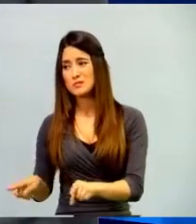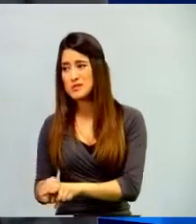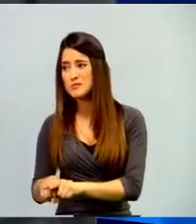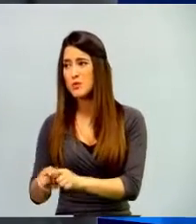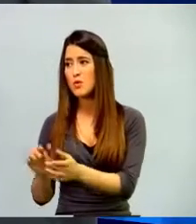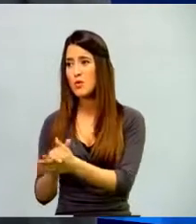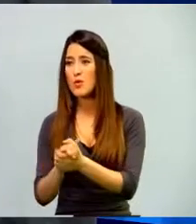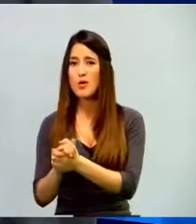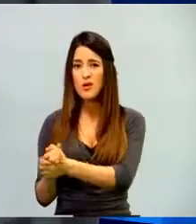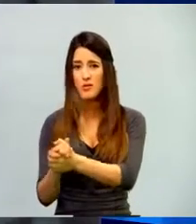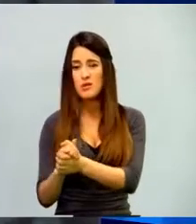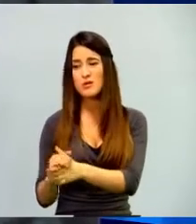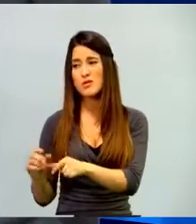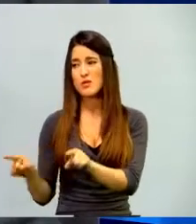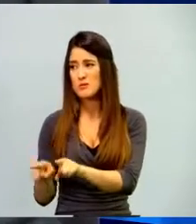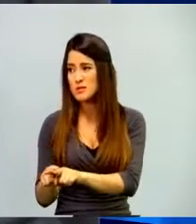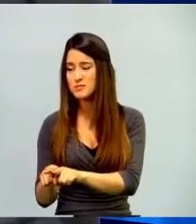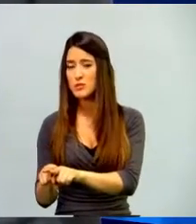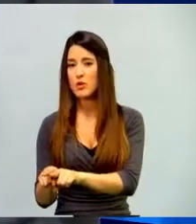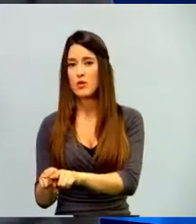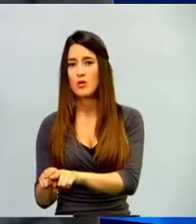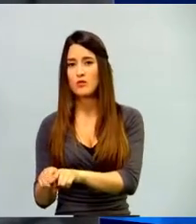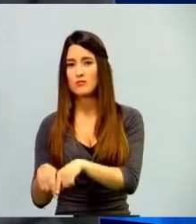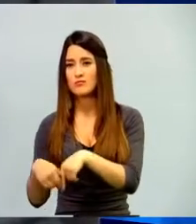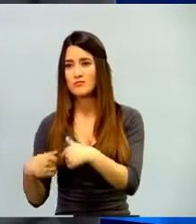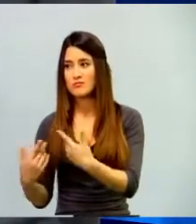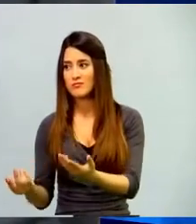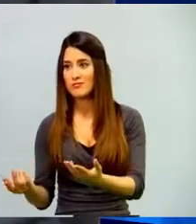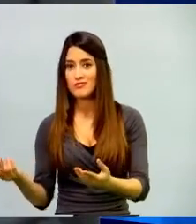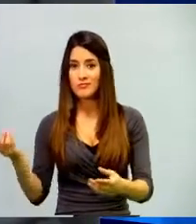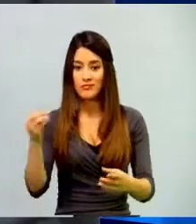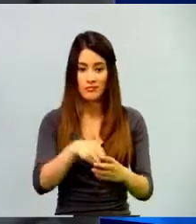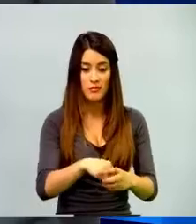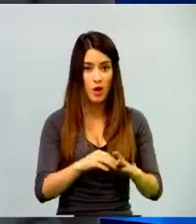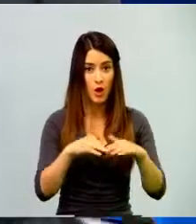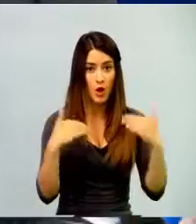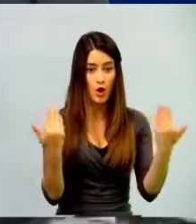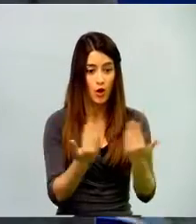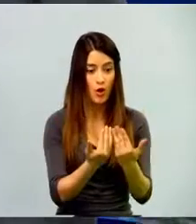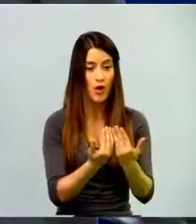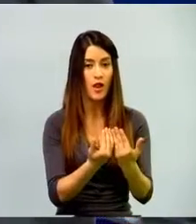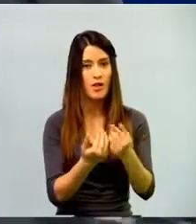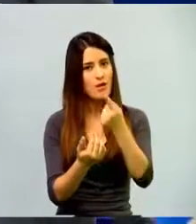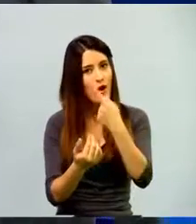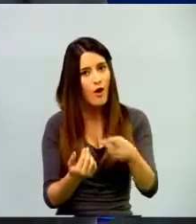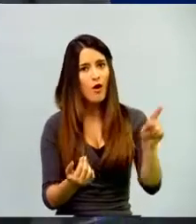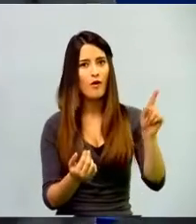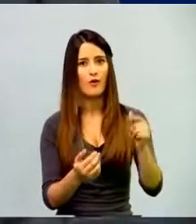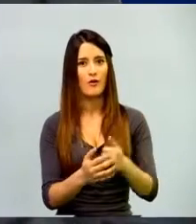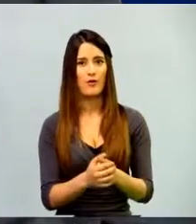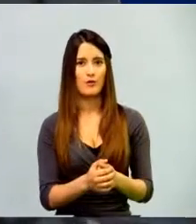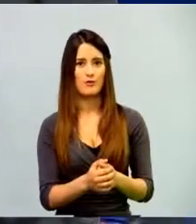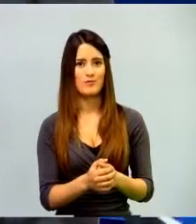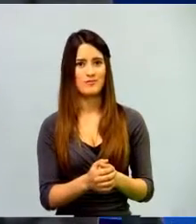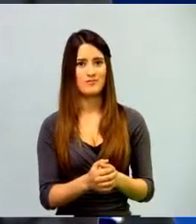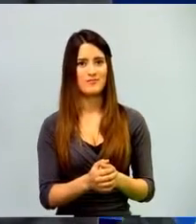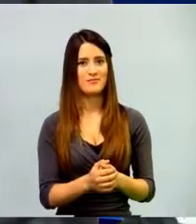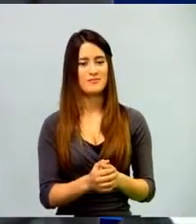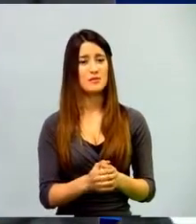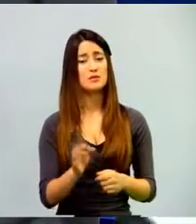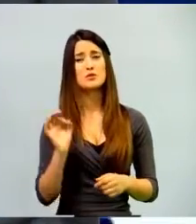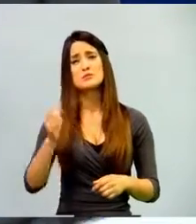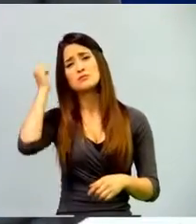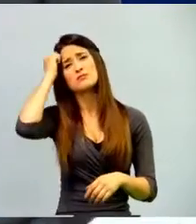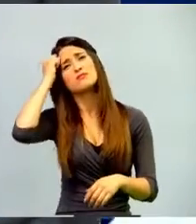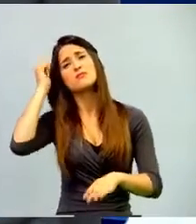y que las lleve al colegio. Gamificar es eso que ellos piden todos los días en clase.